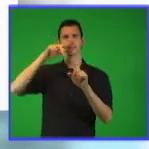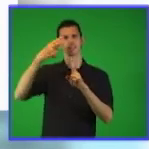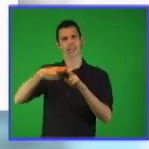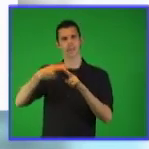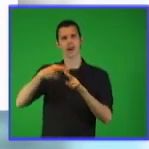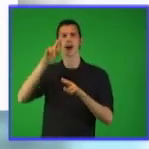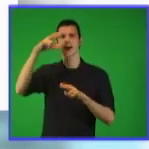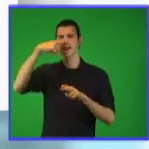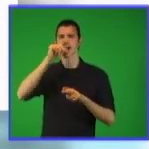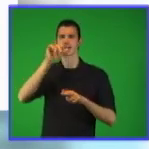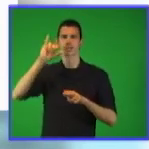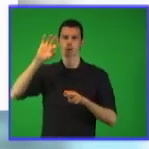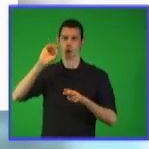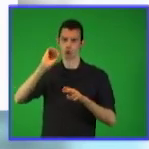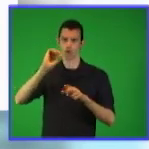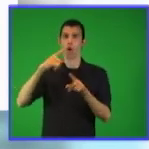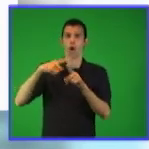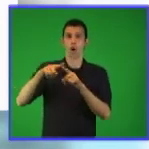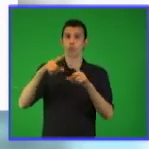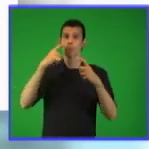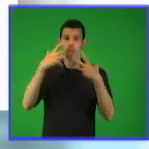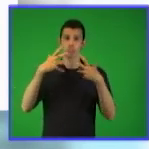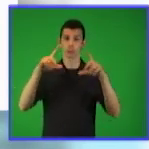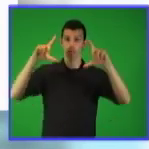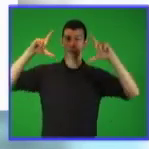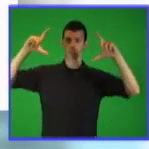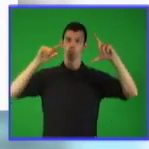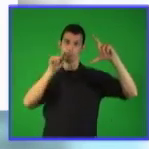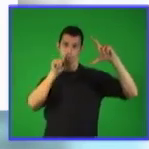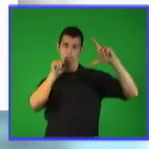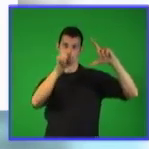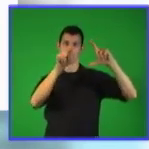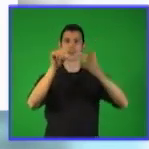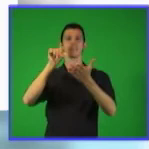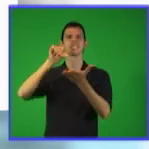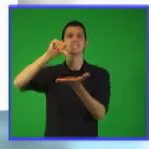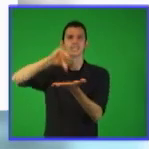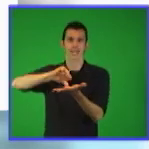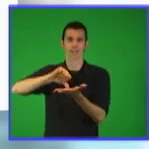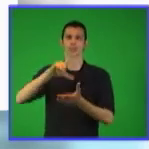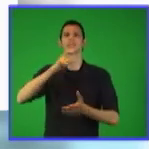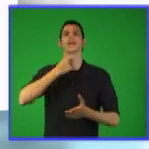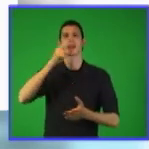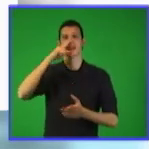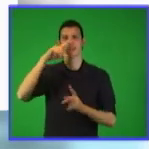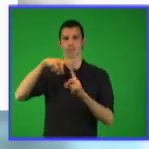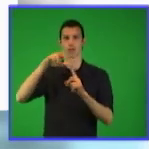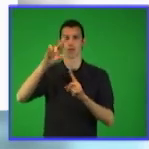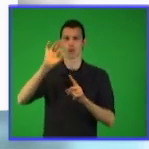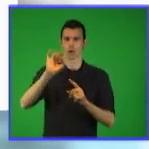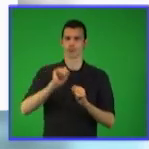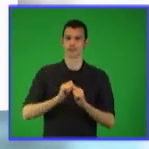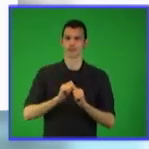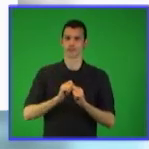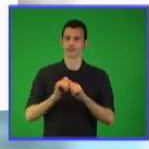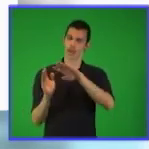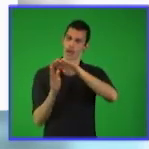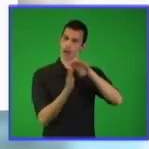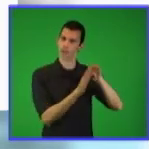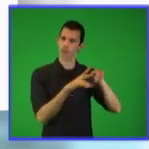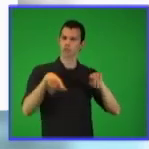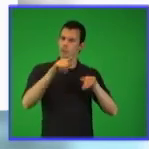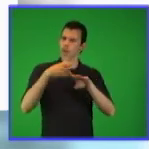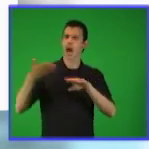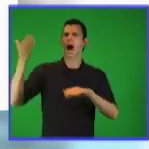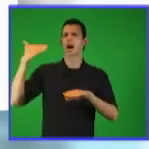son el radio y su centro y que sus ecuaciones están en función de esos elementos. Conocen la